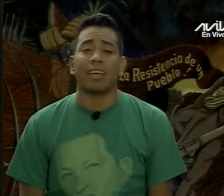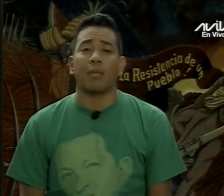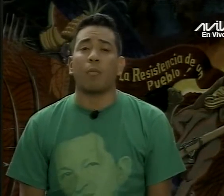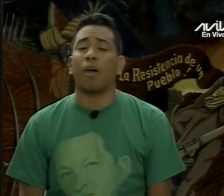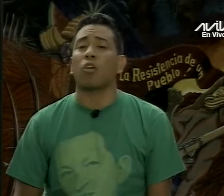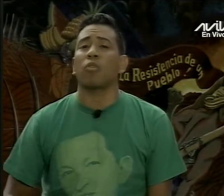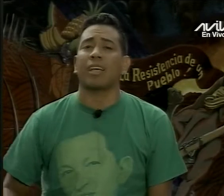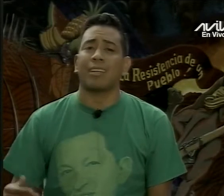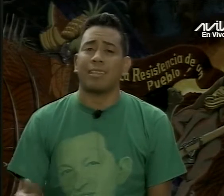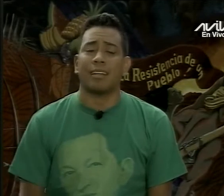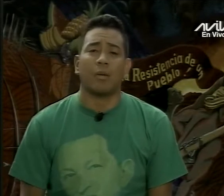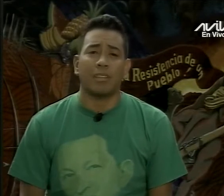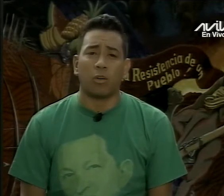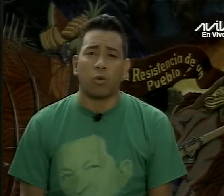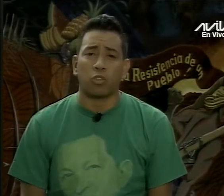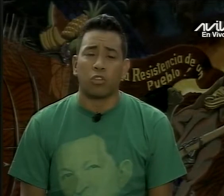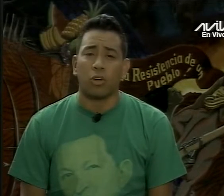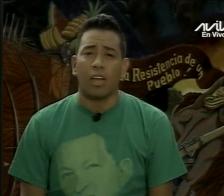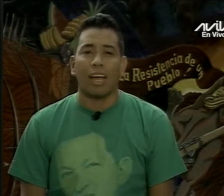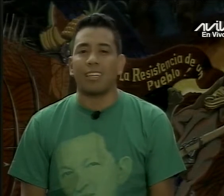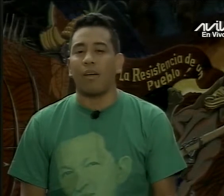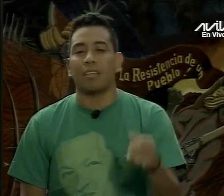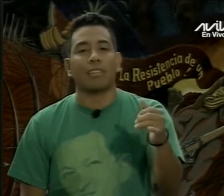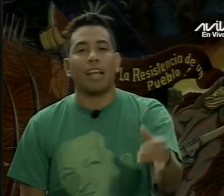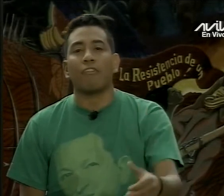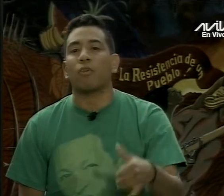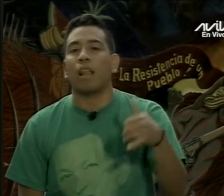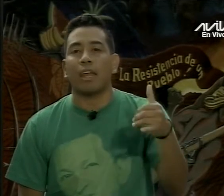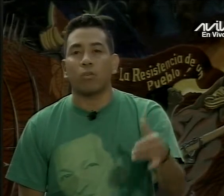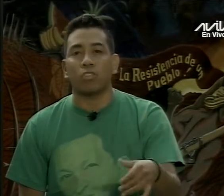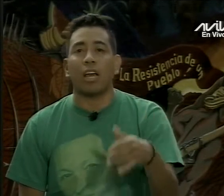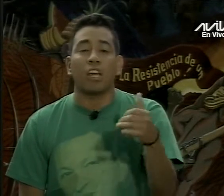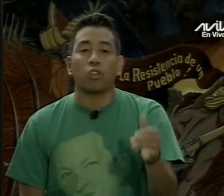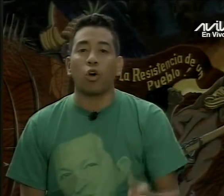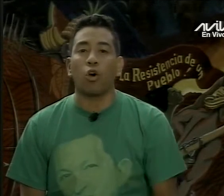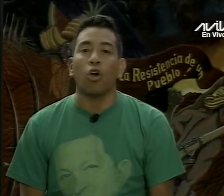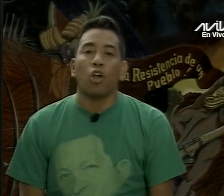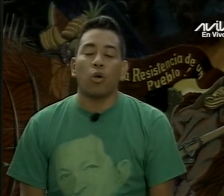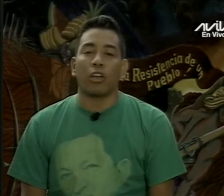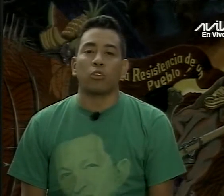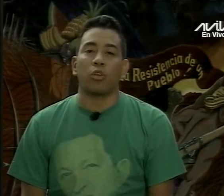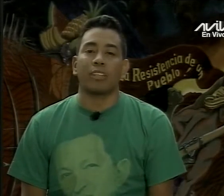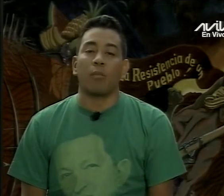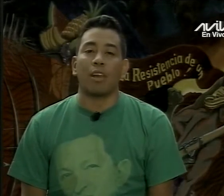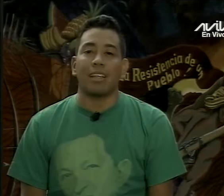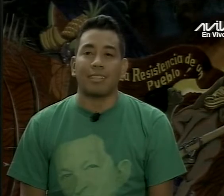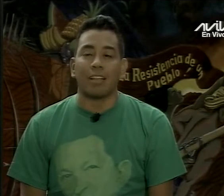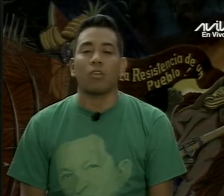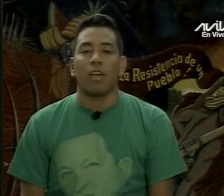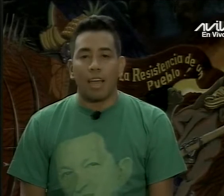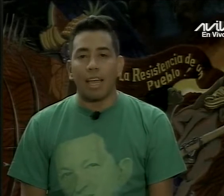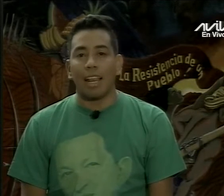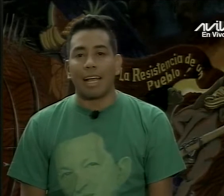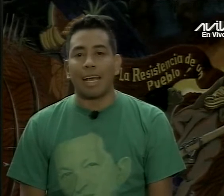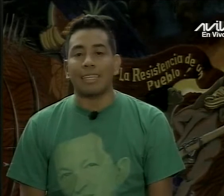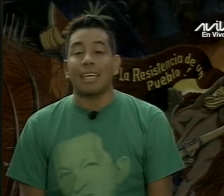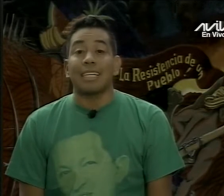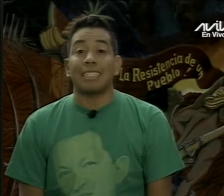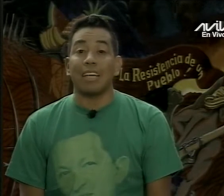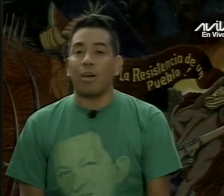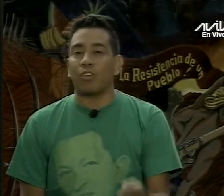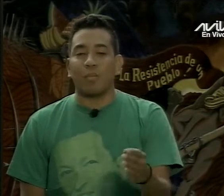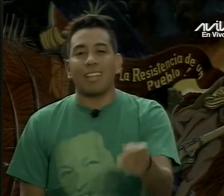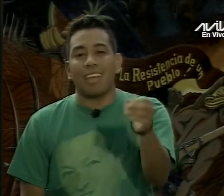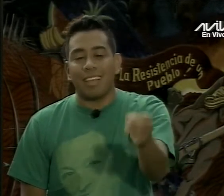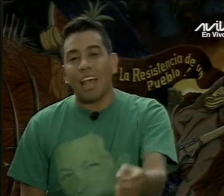viene, para que también puedan comunicarse directamente con nosotros a través de ese teléfono, de la denuncia, todo lo que nosotros estamos realizando en la calle.